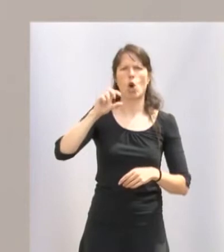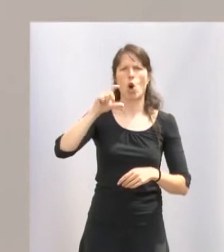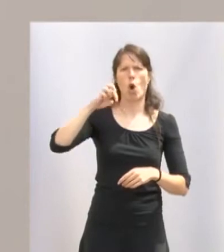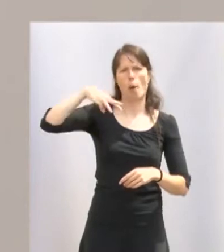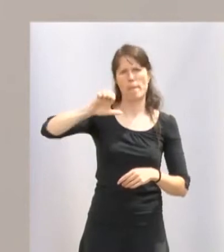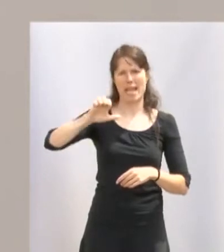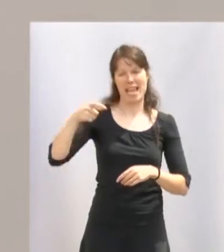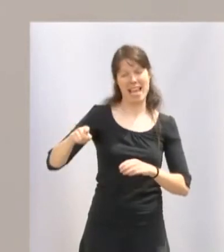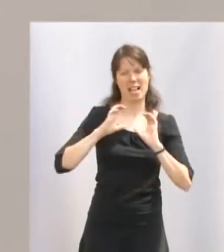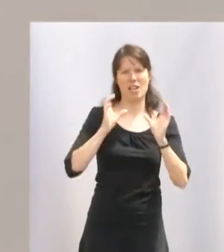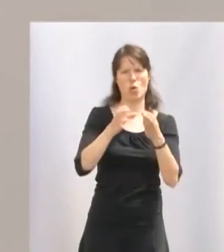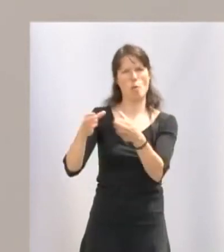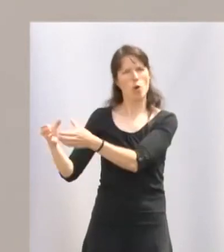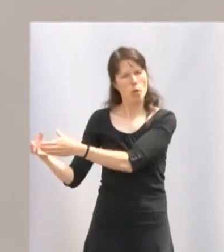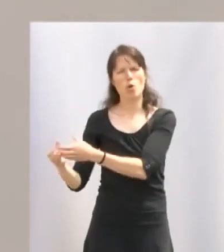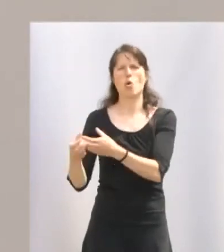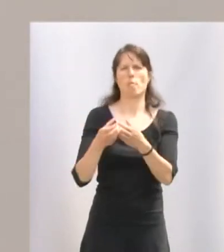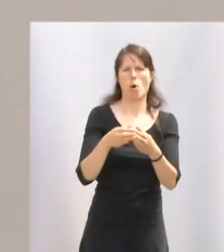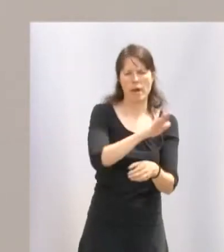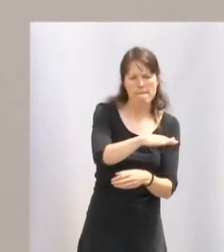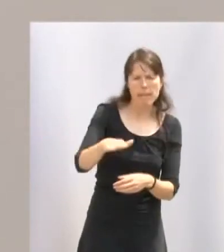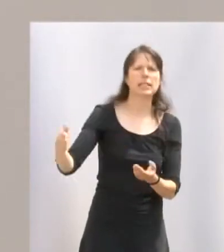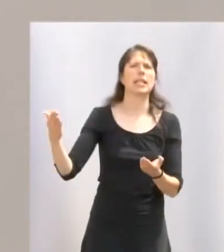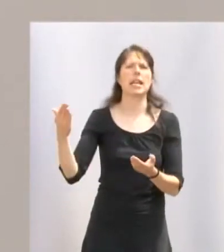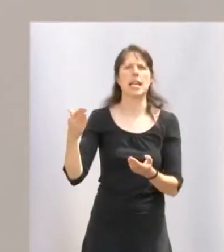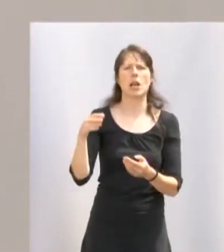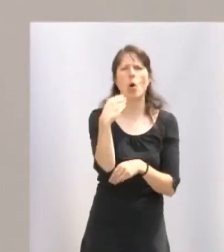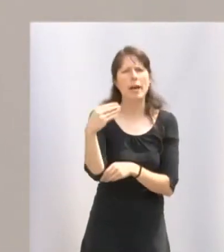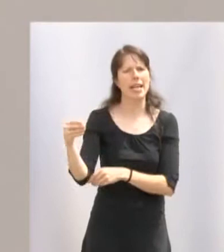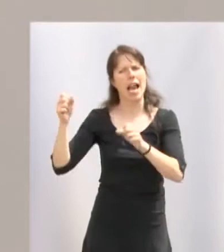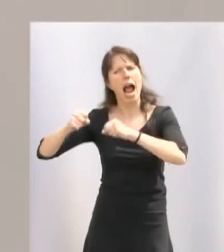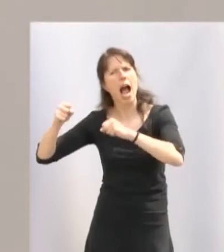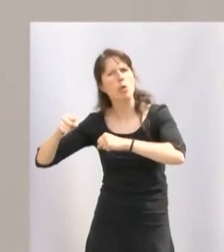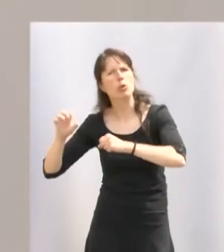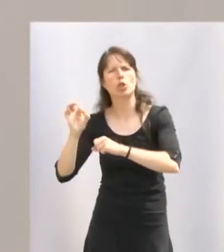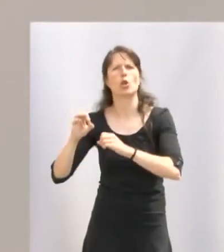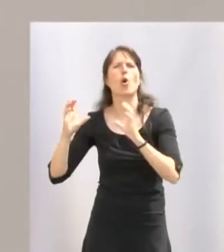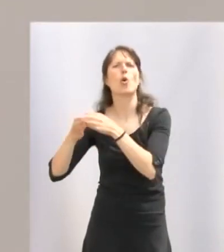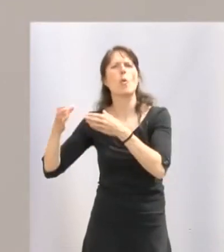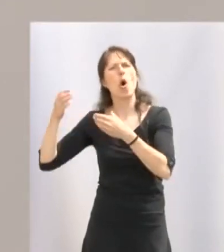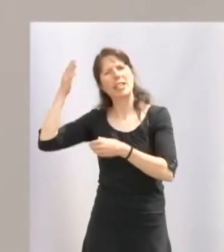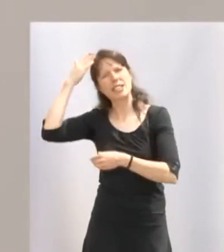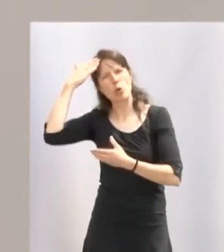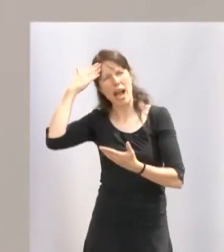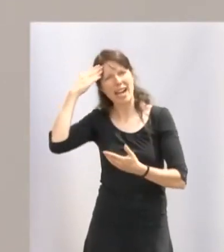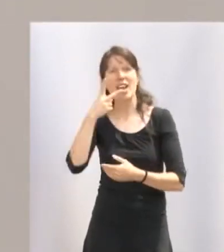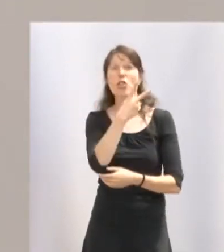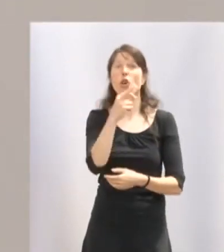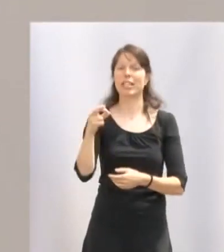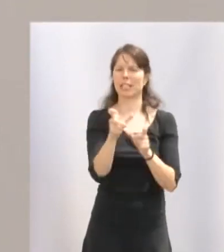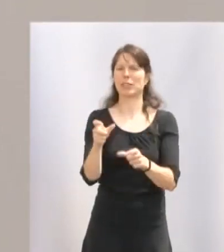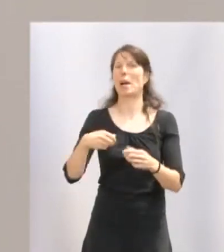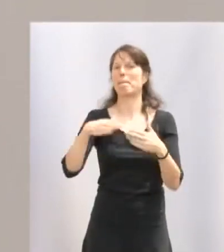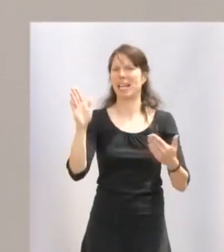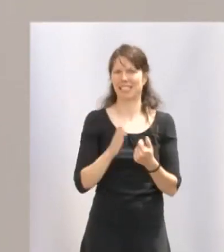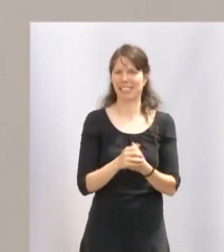personas que integran las secciones infantil, juvenil y de adultos o grupo titular. Todos ellos son aficionados,